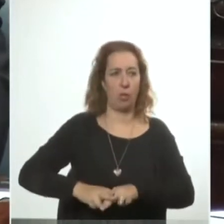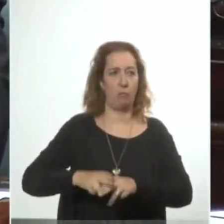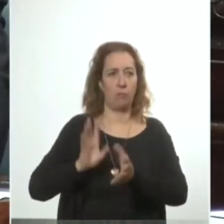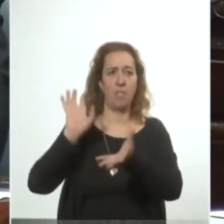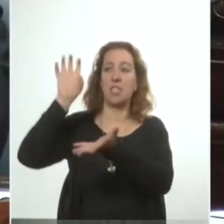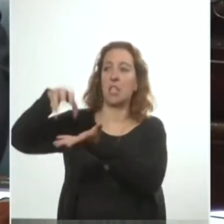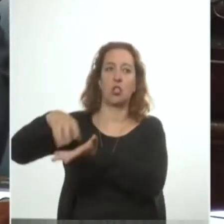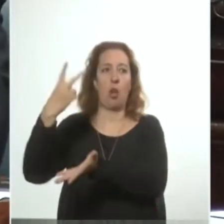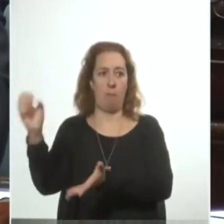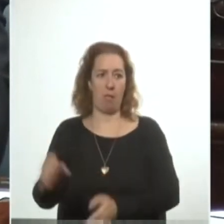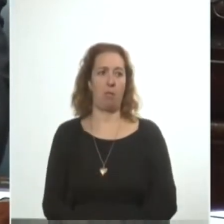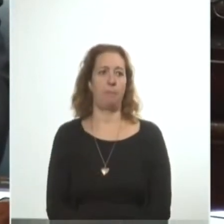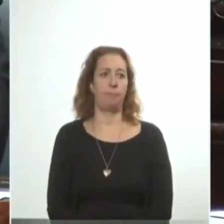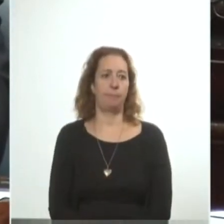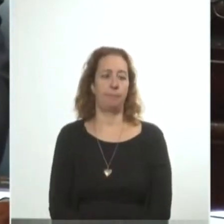20.